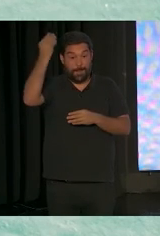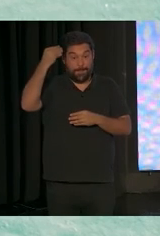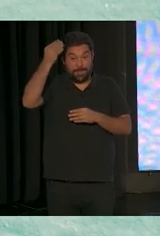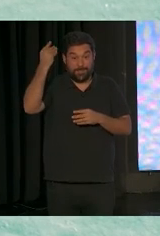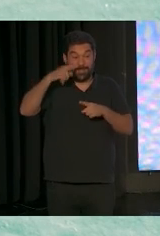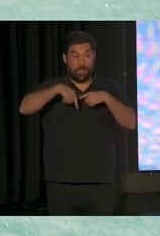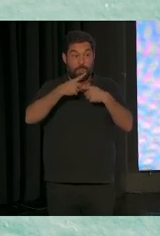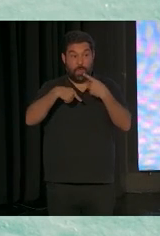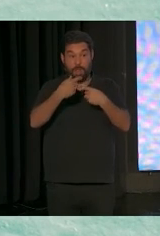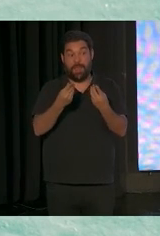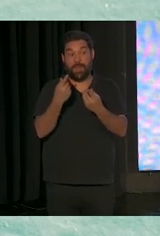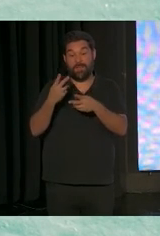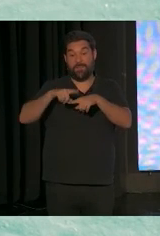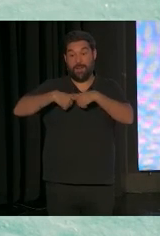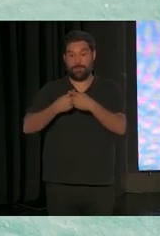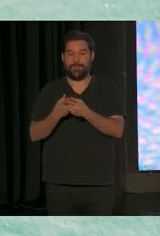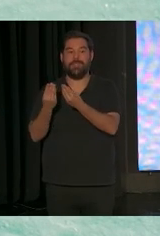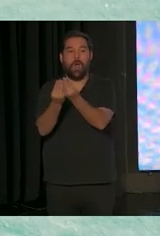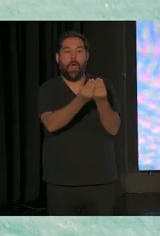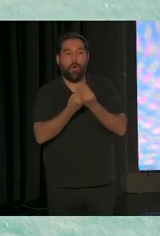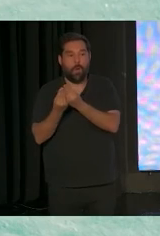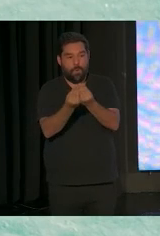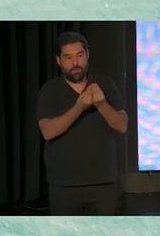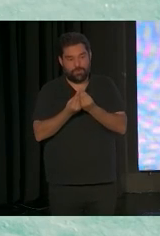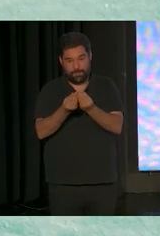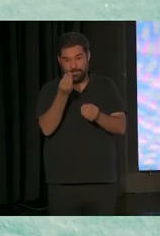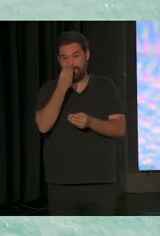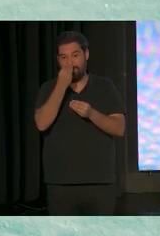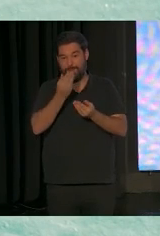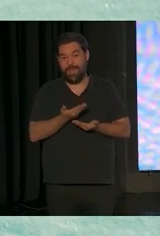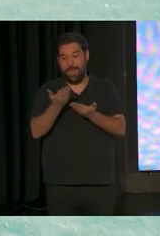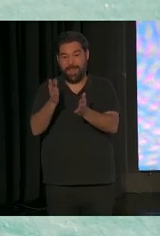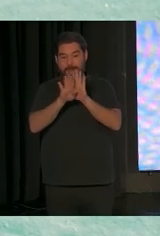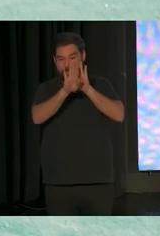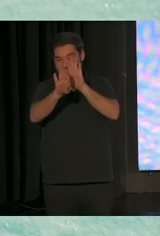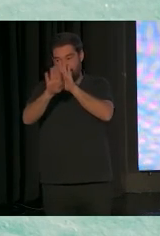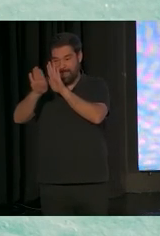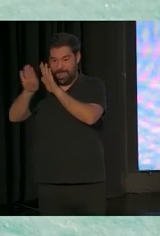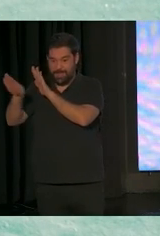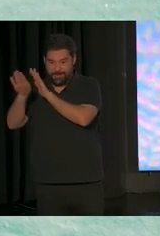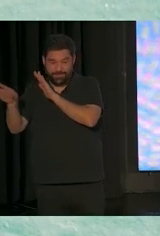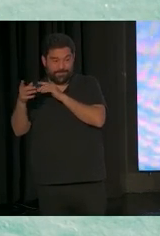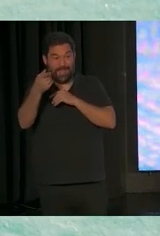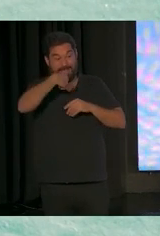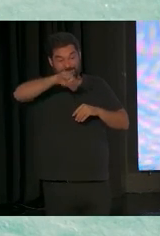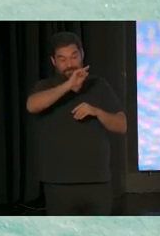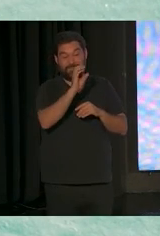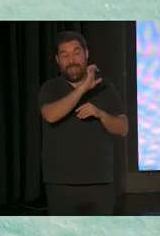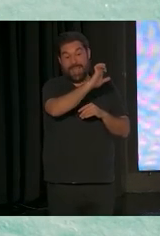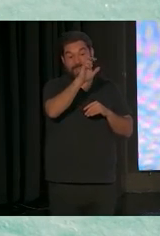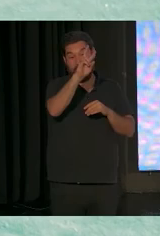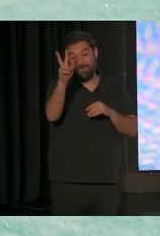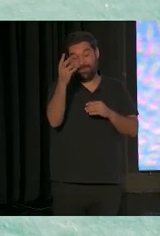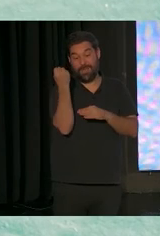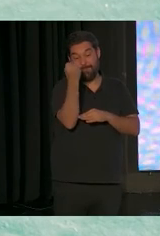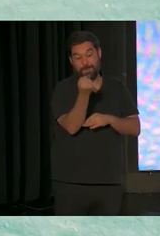el día la familia sentada junto y llevándonos la comida al vecino, eso a veces pasa más en Estados Unidos de tener más apoyos de ese tipo